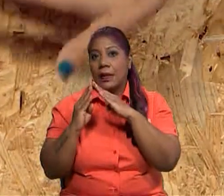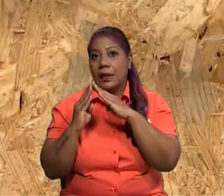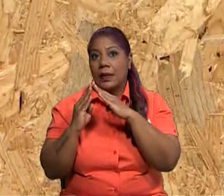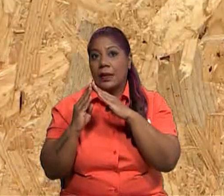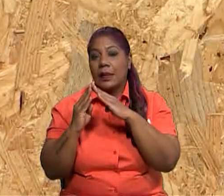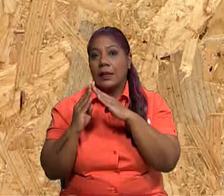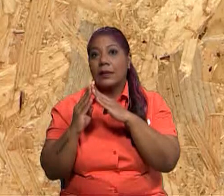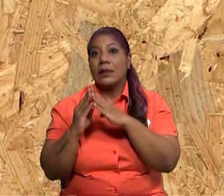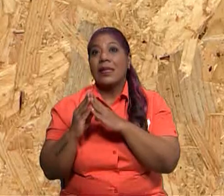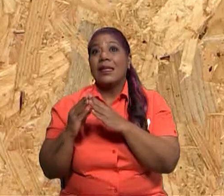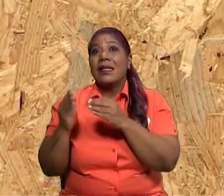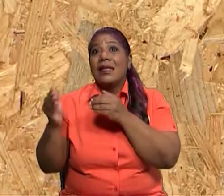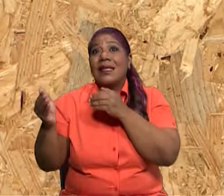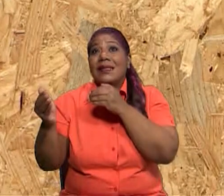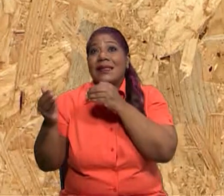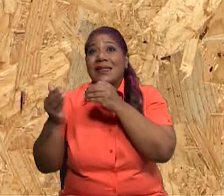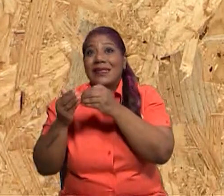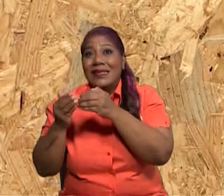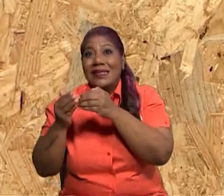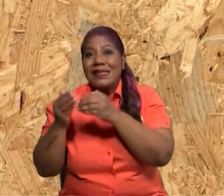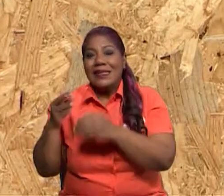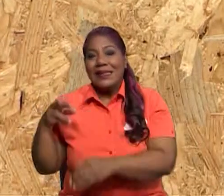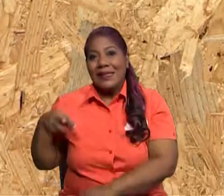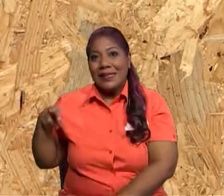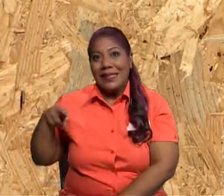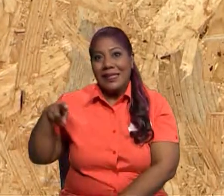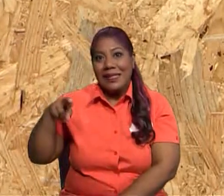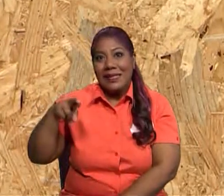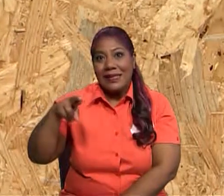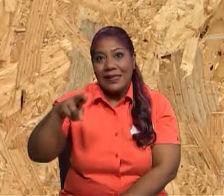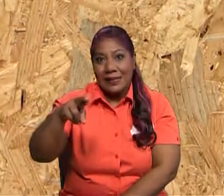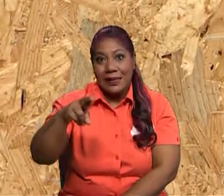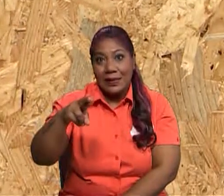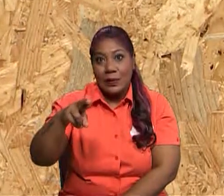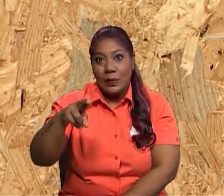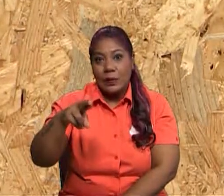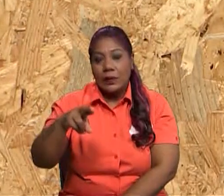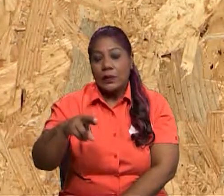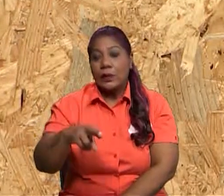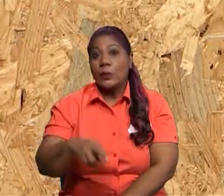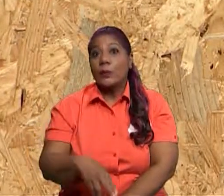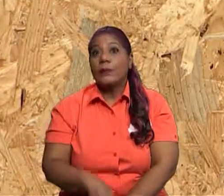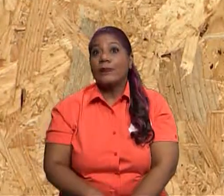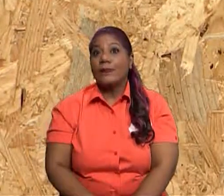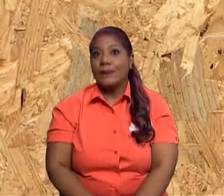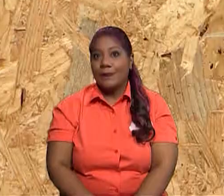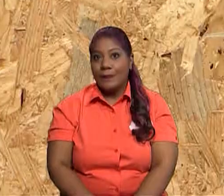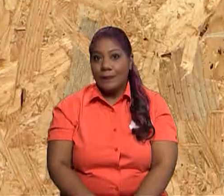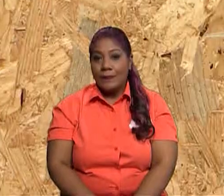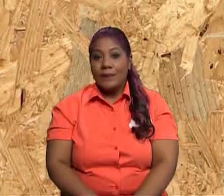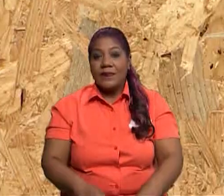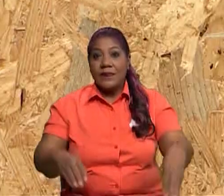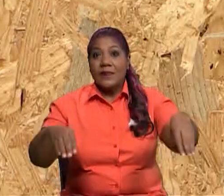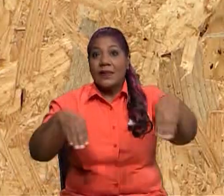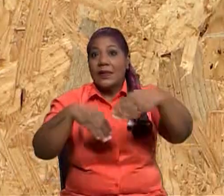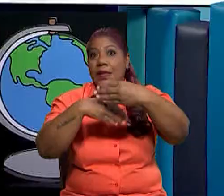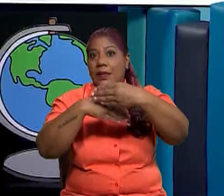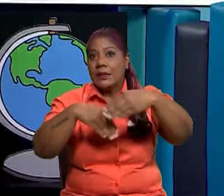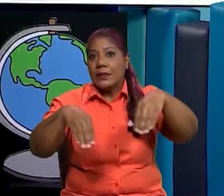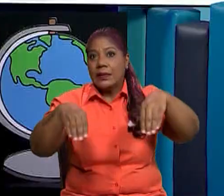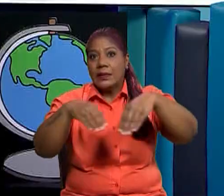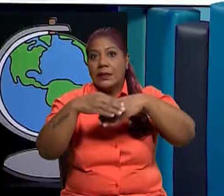orilla o que construyen casas a la orilla del río. O cuando las calles están mal construidas,